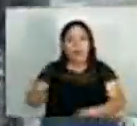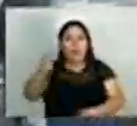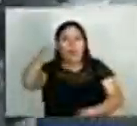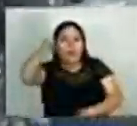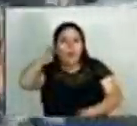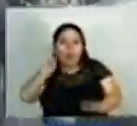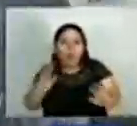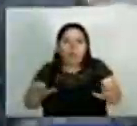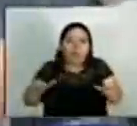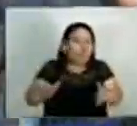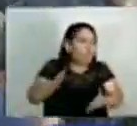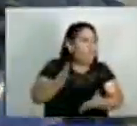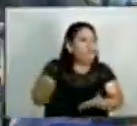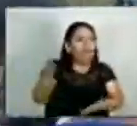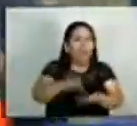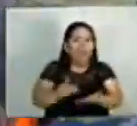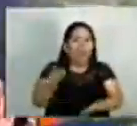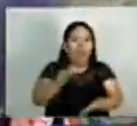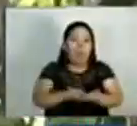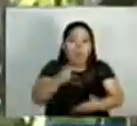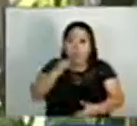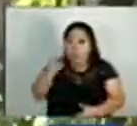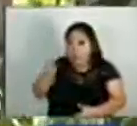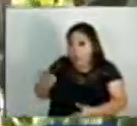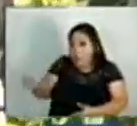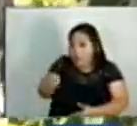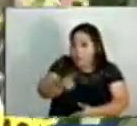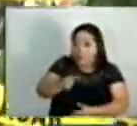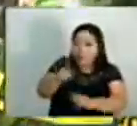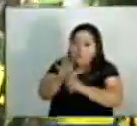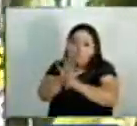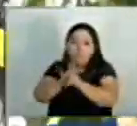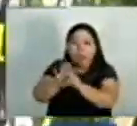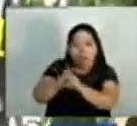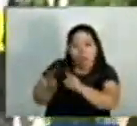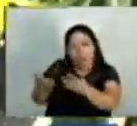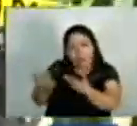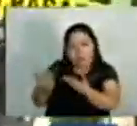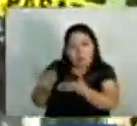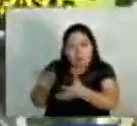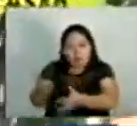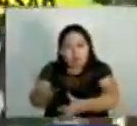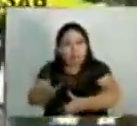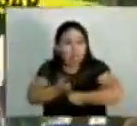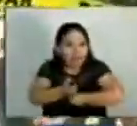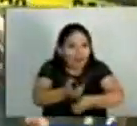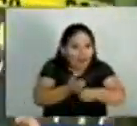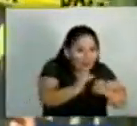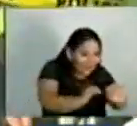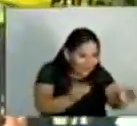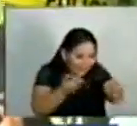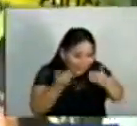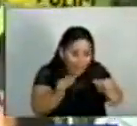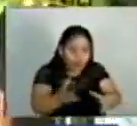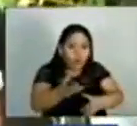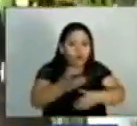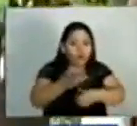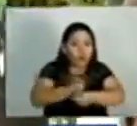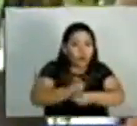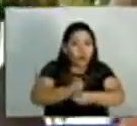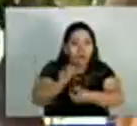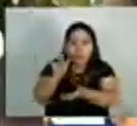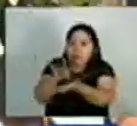era recurrente, pues vecinos aseguran que buscaba ganarse la confianza de los niños de la zona y que